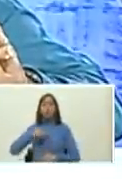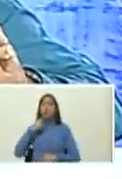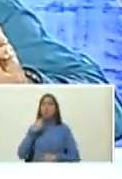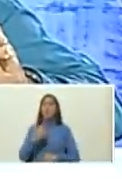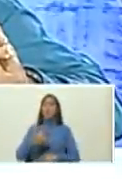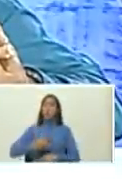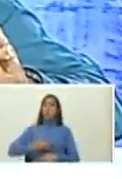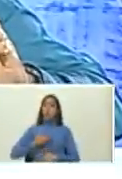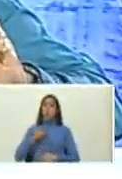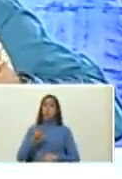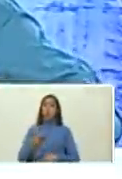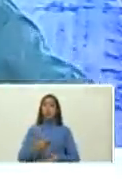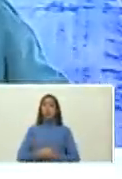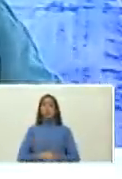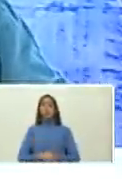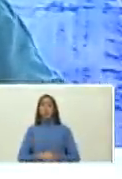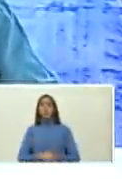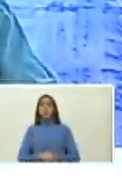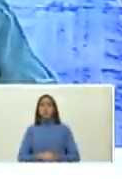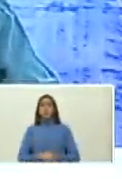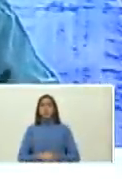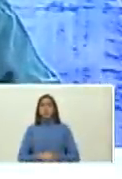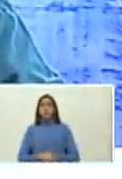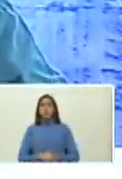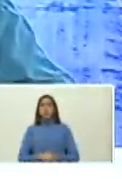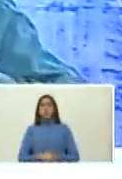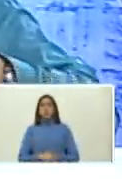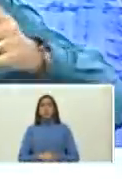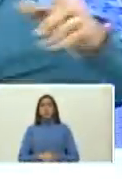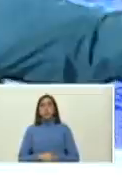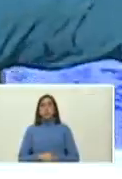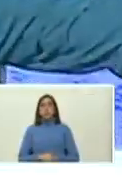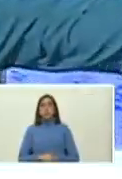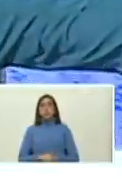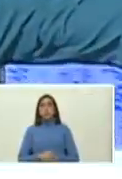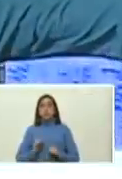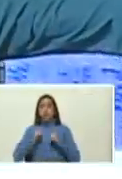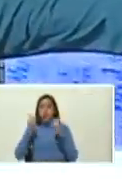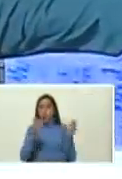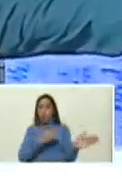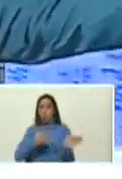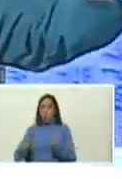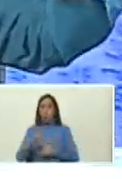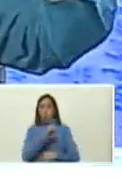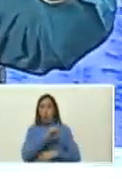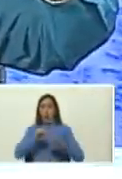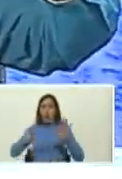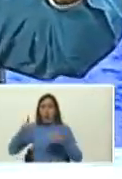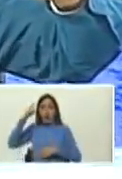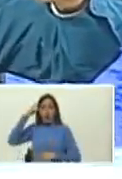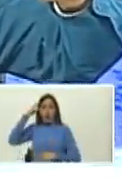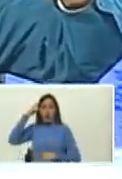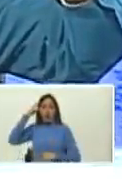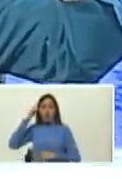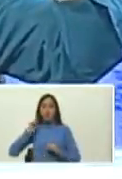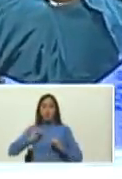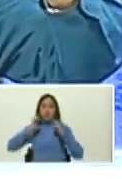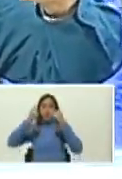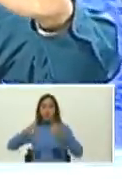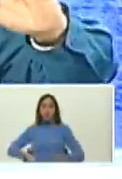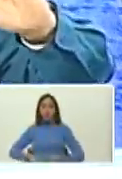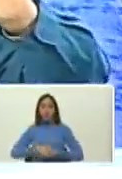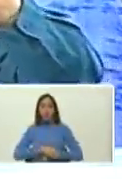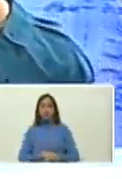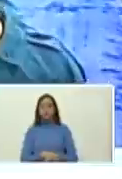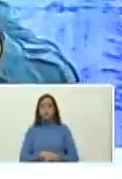podemos decirlo desde marzo 16 de marzo 16